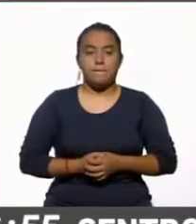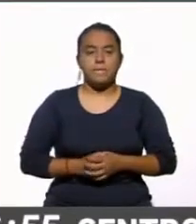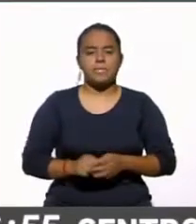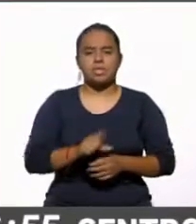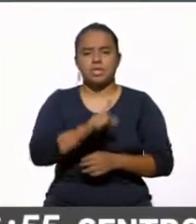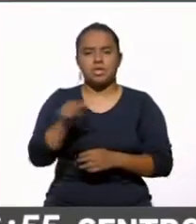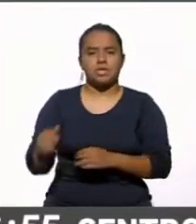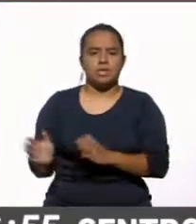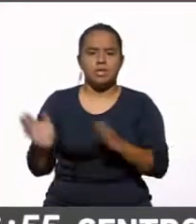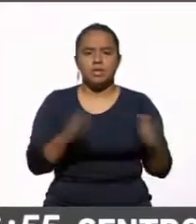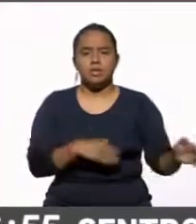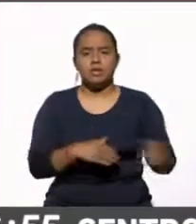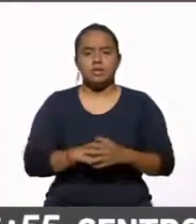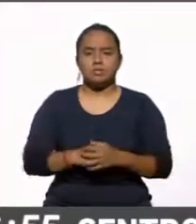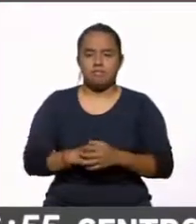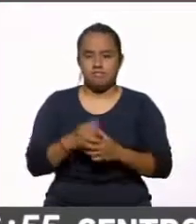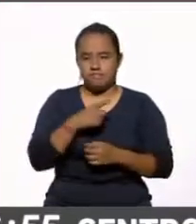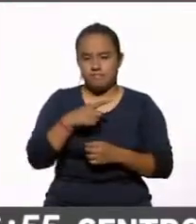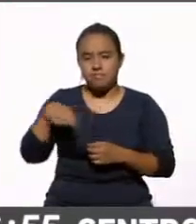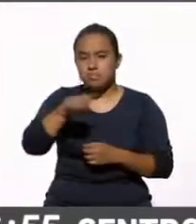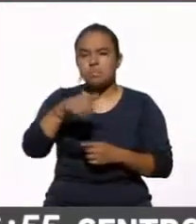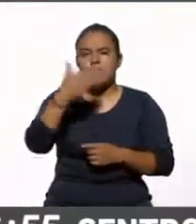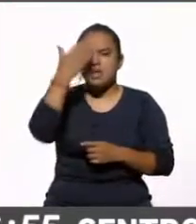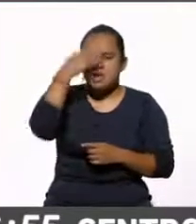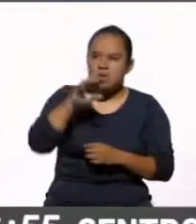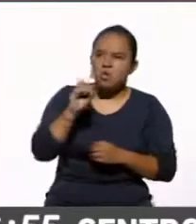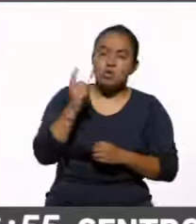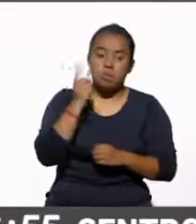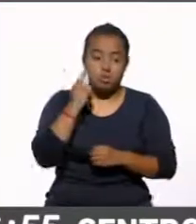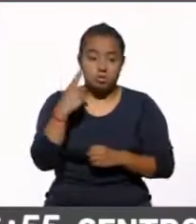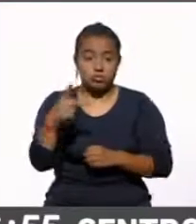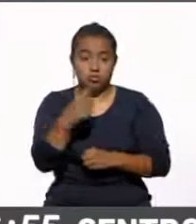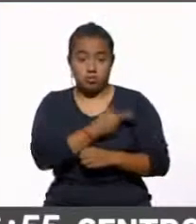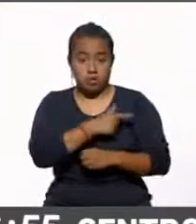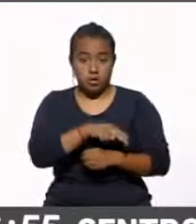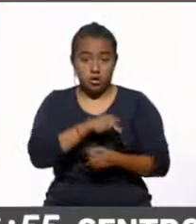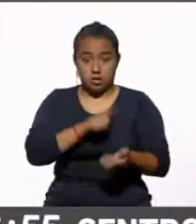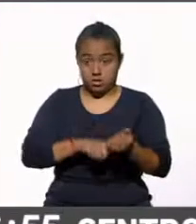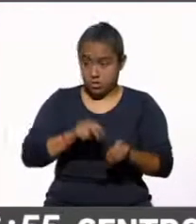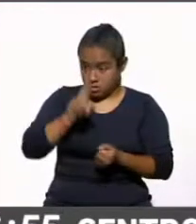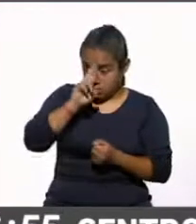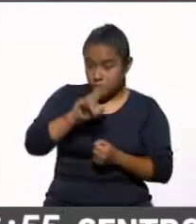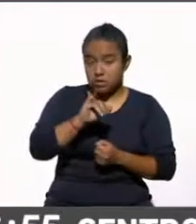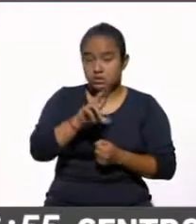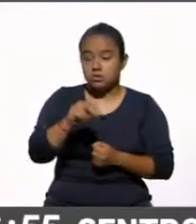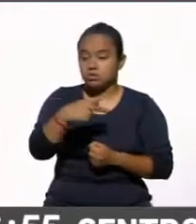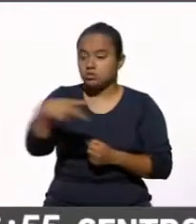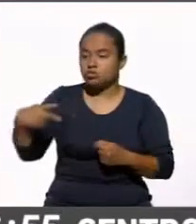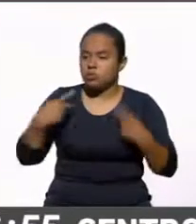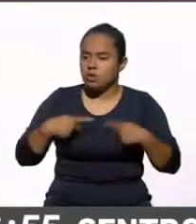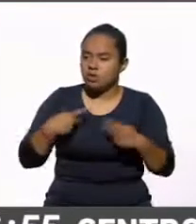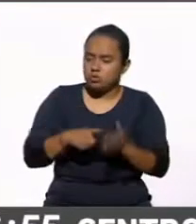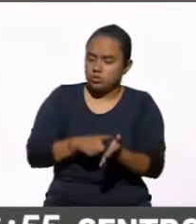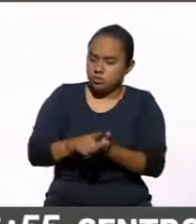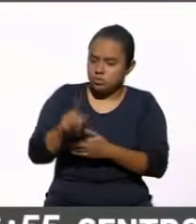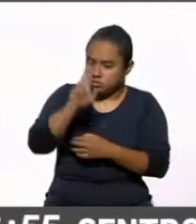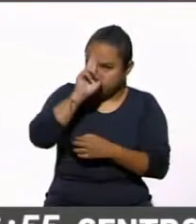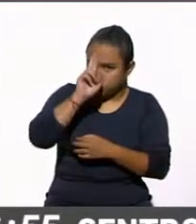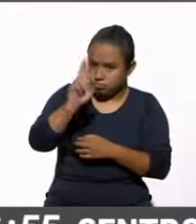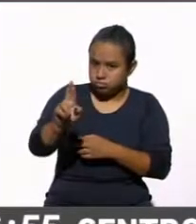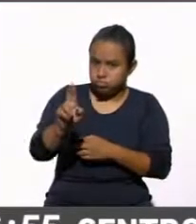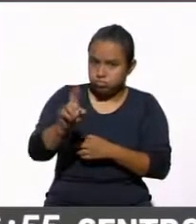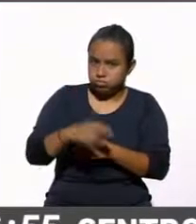luego vendría, por lo que usted sabe o ha escuchado, la Guardia Nacional ha respetado los derechos humanos de los